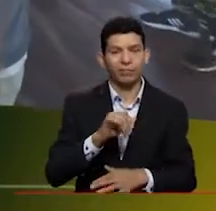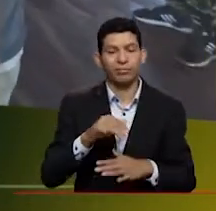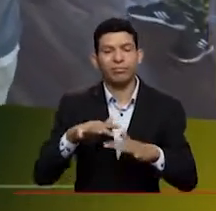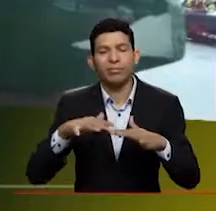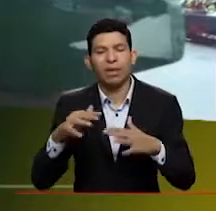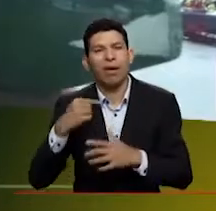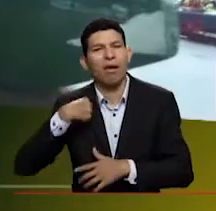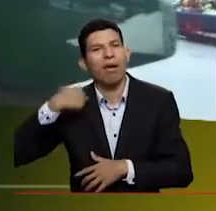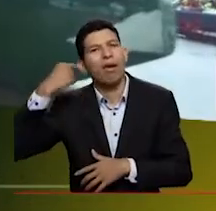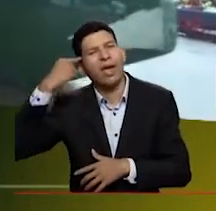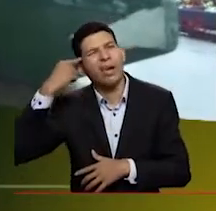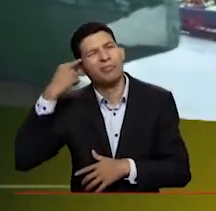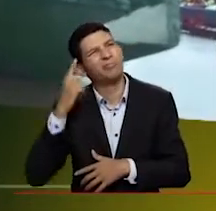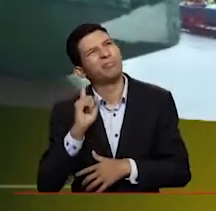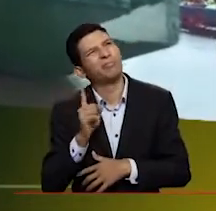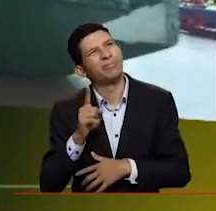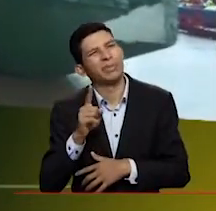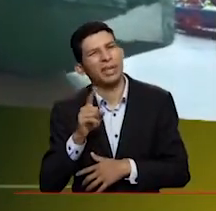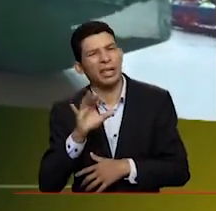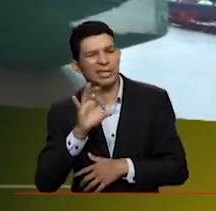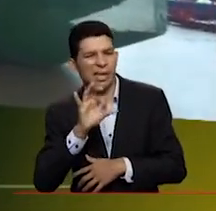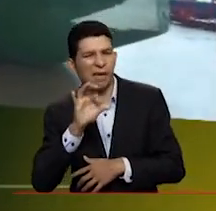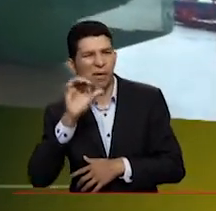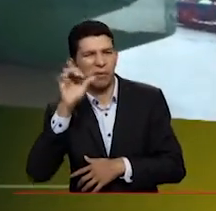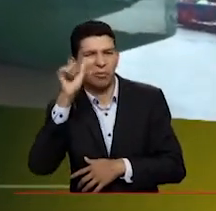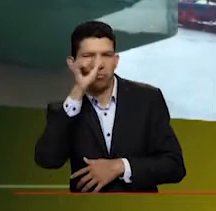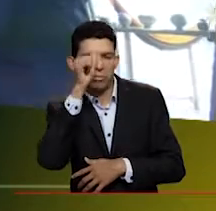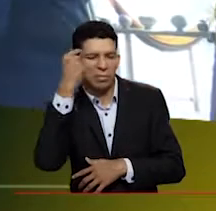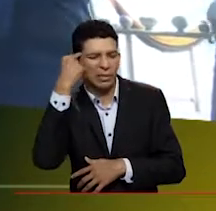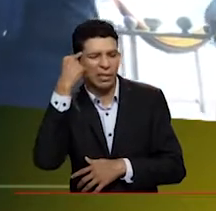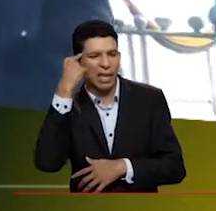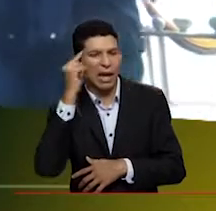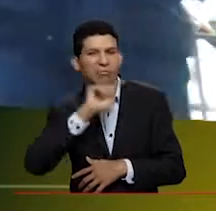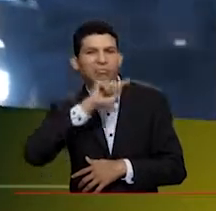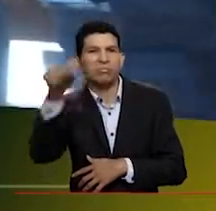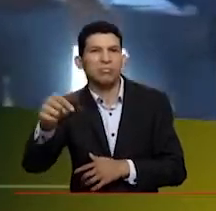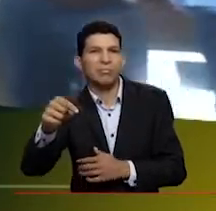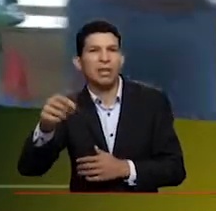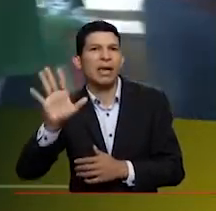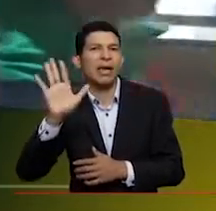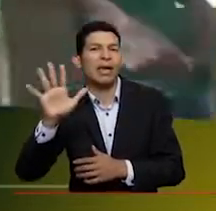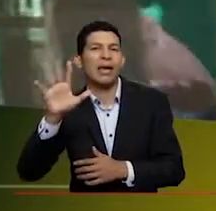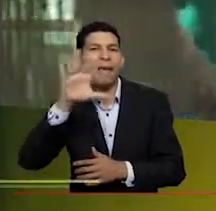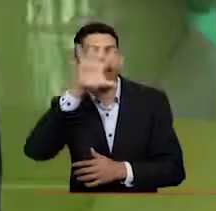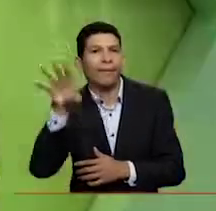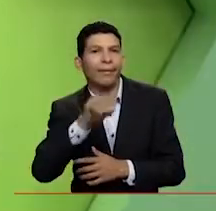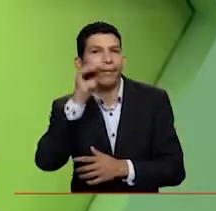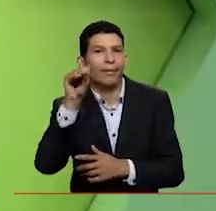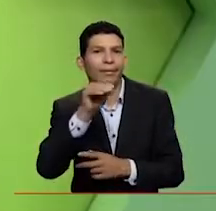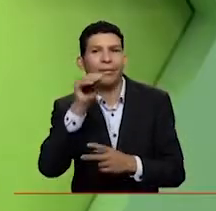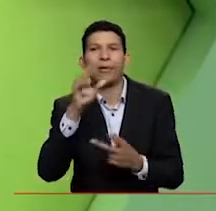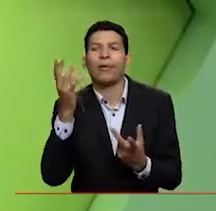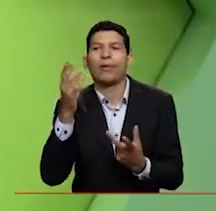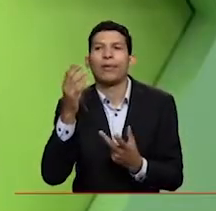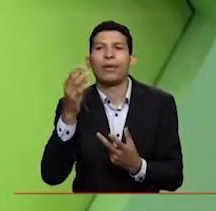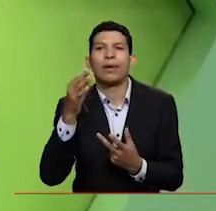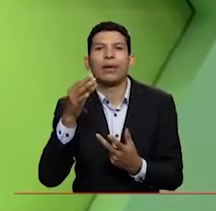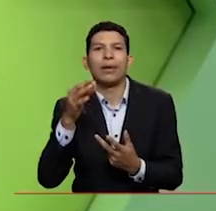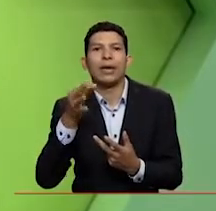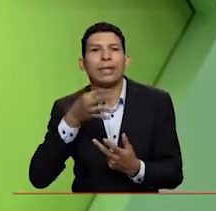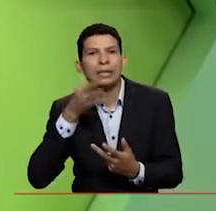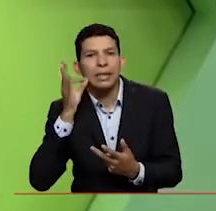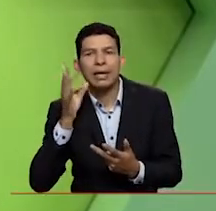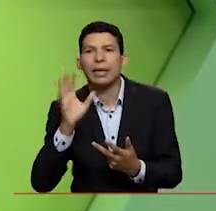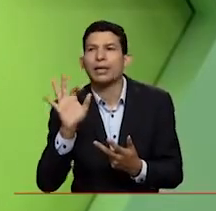metropolitana estamos pensando, un fin de semana estamos pensando en irnos al eje cafetero o de pronto irnos a Popayán o